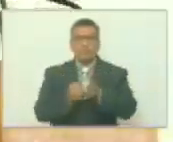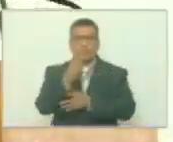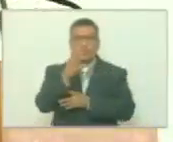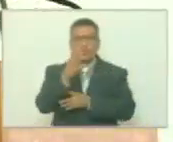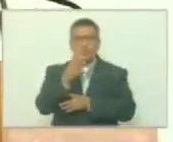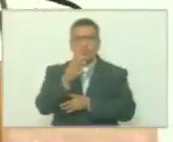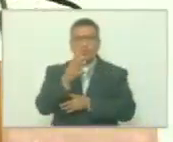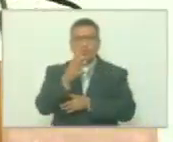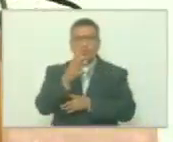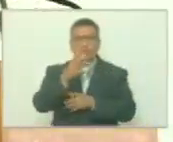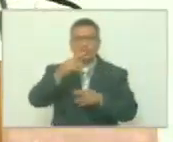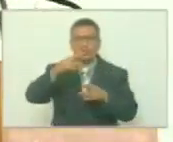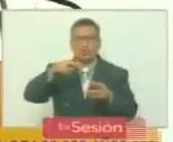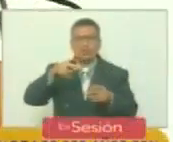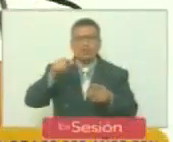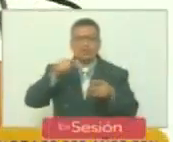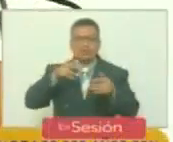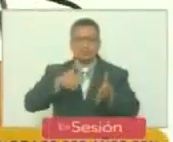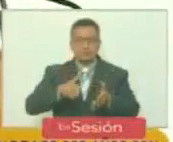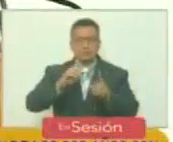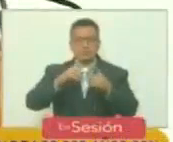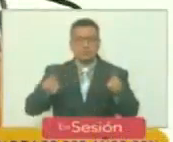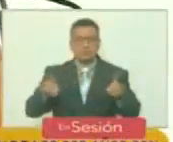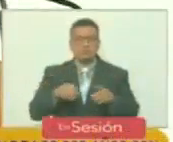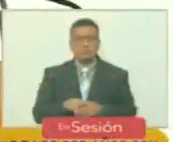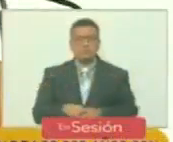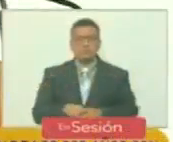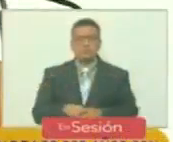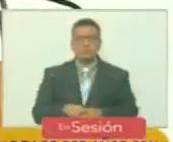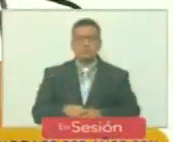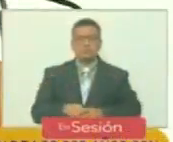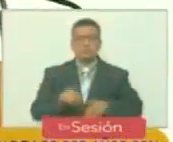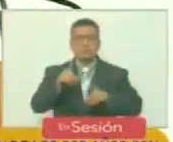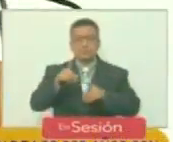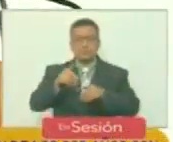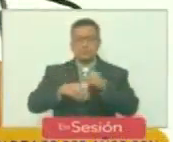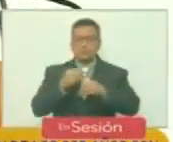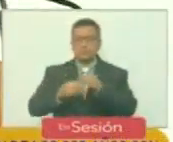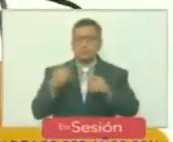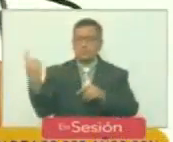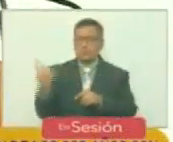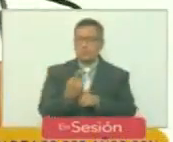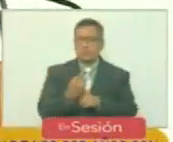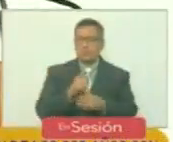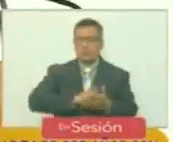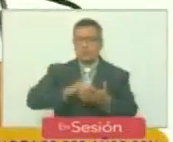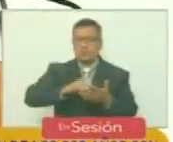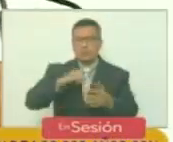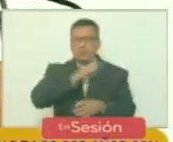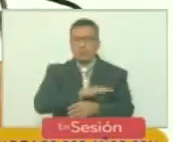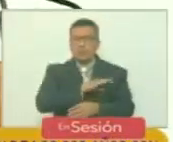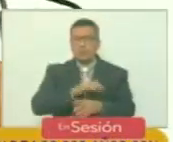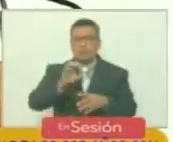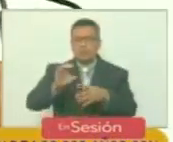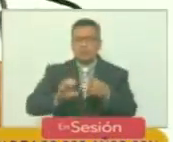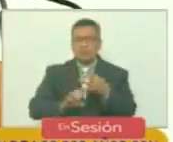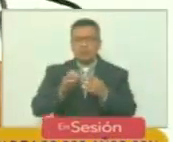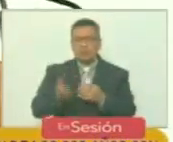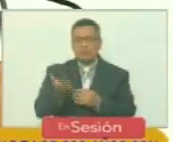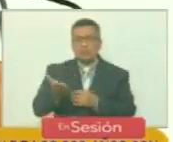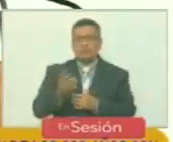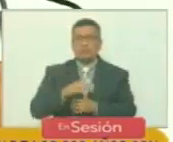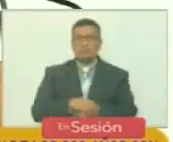de repúblicas democráticas, en un empeño de traer el contrato social como elemento fundamental.